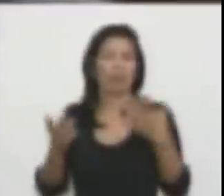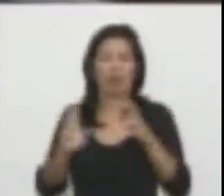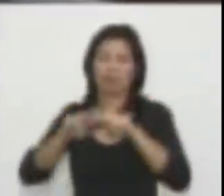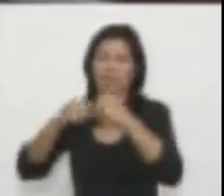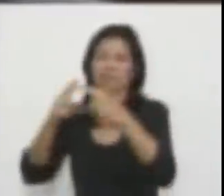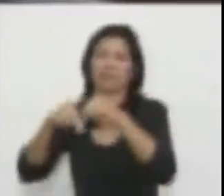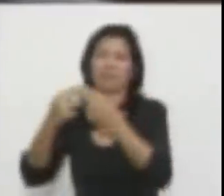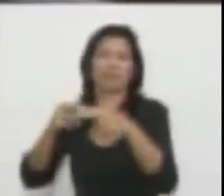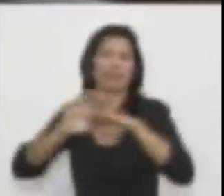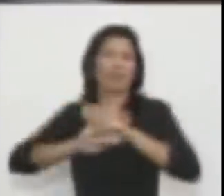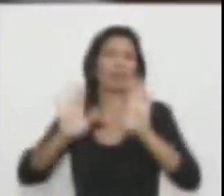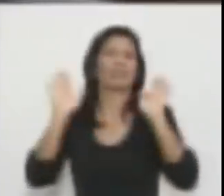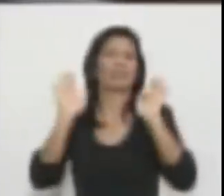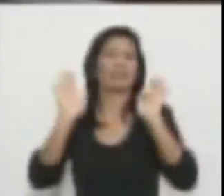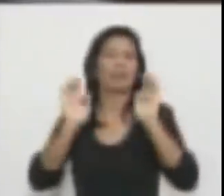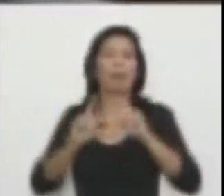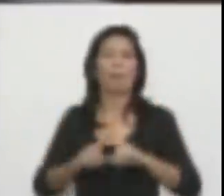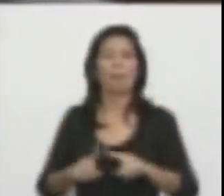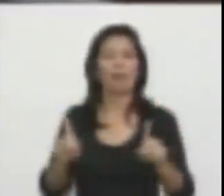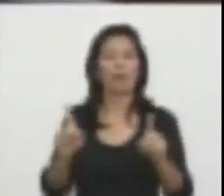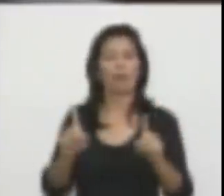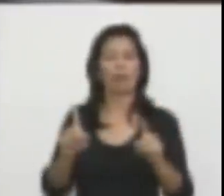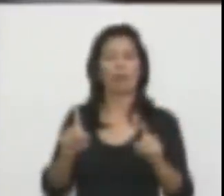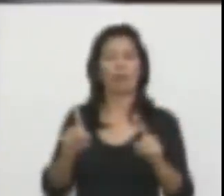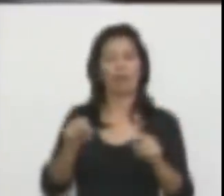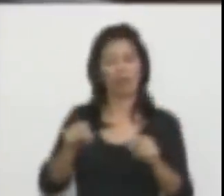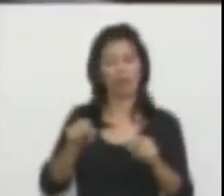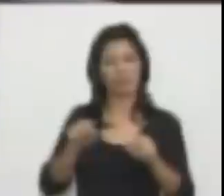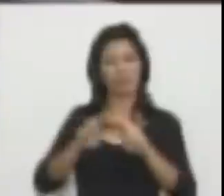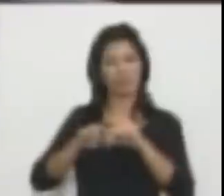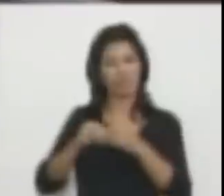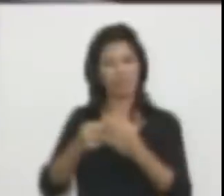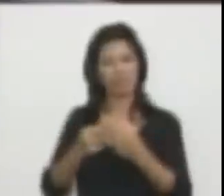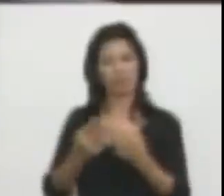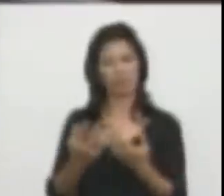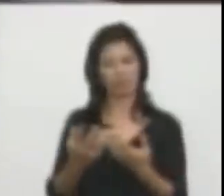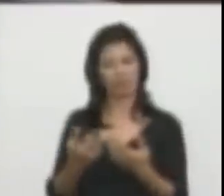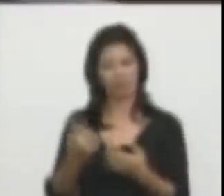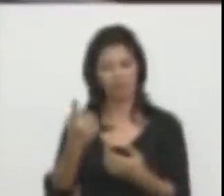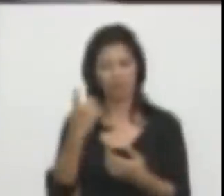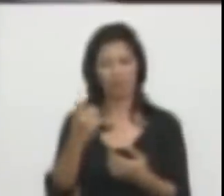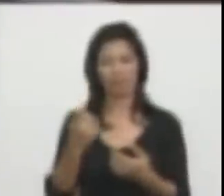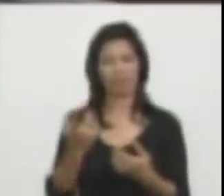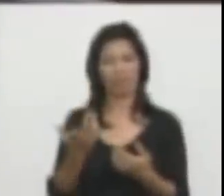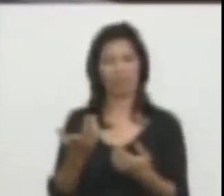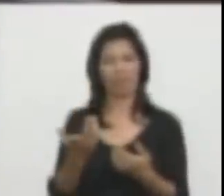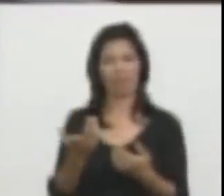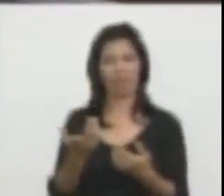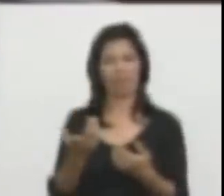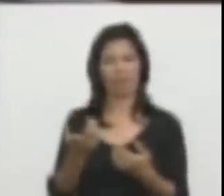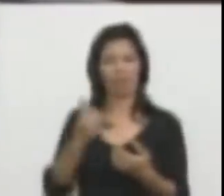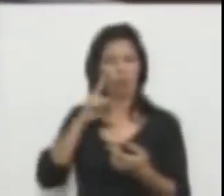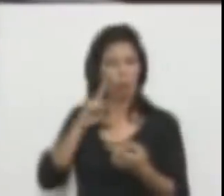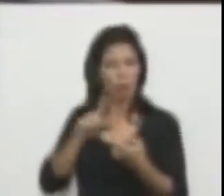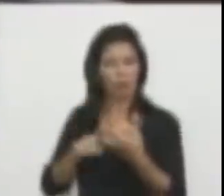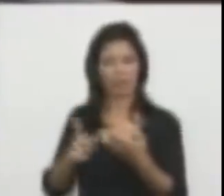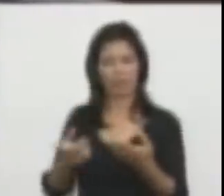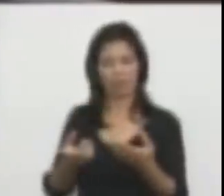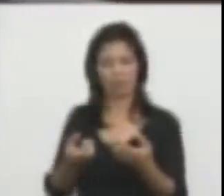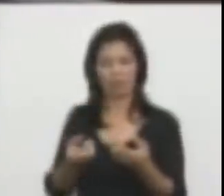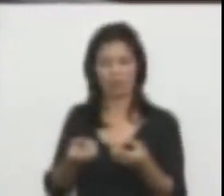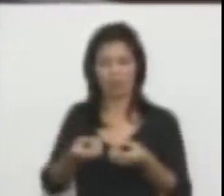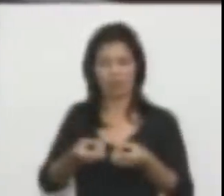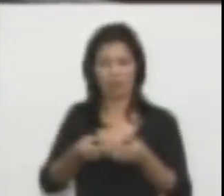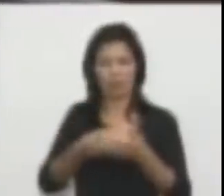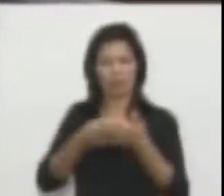pero al cual le falta el imponderable de la belleza que nace del amor.